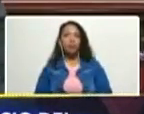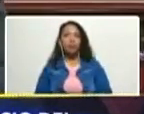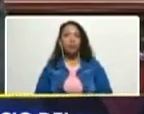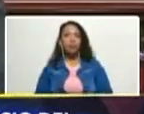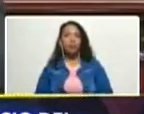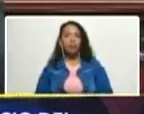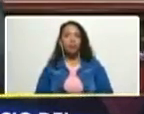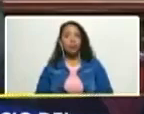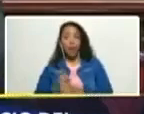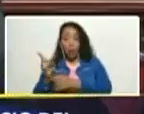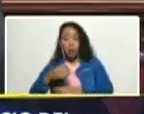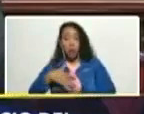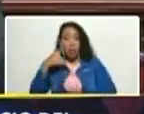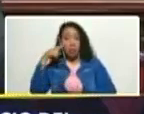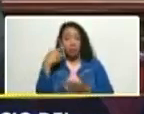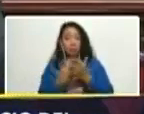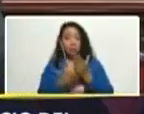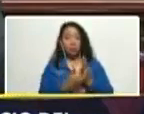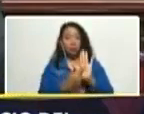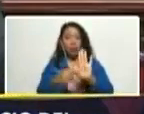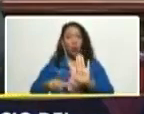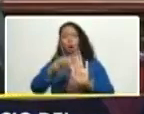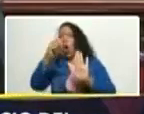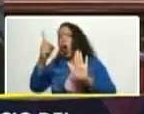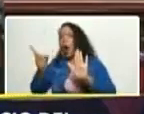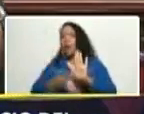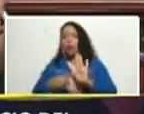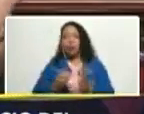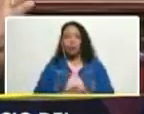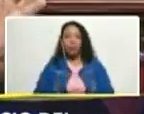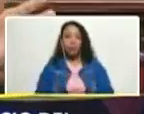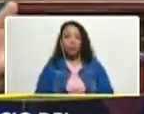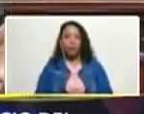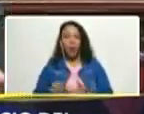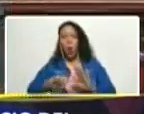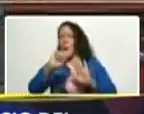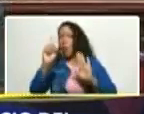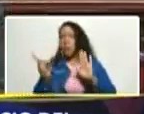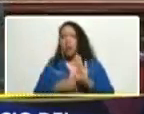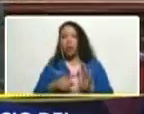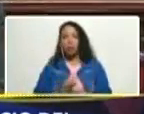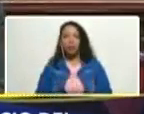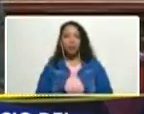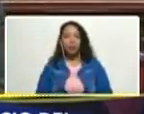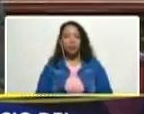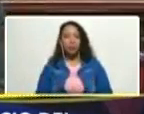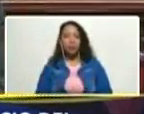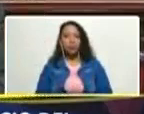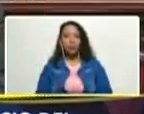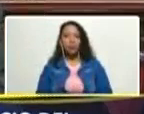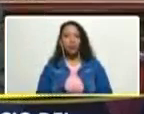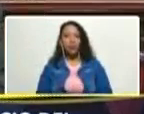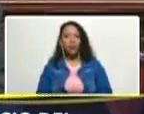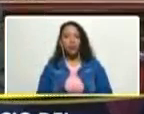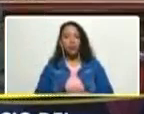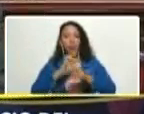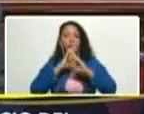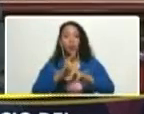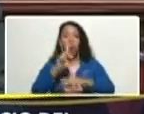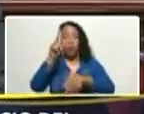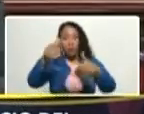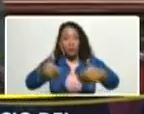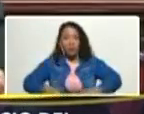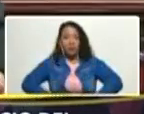allí podremos mostrar completo completo el resultado de un